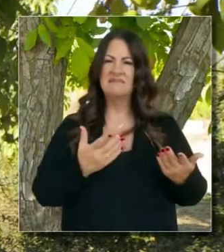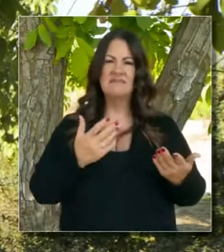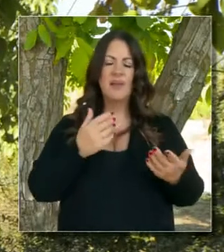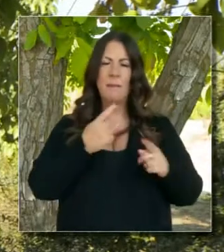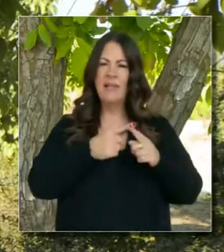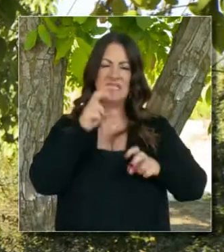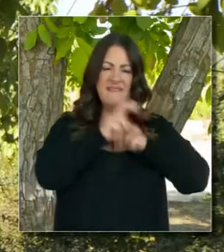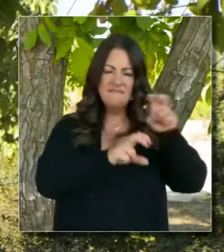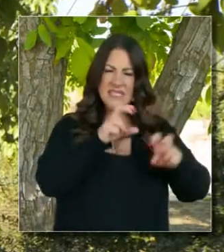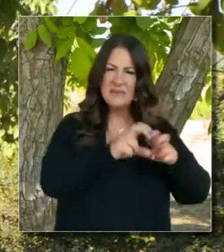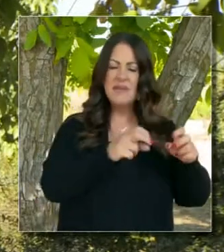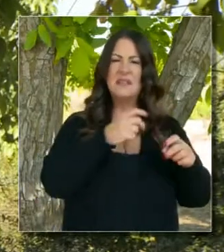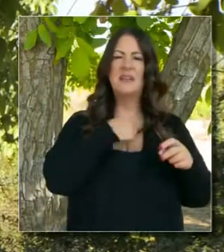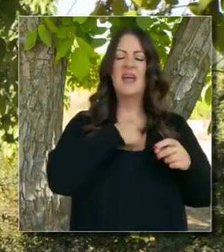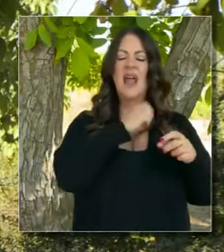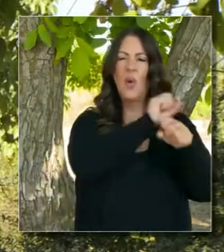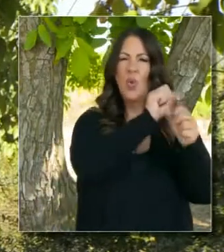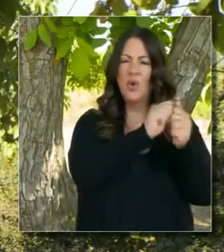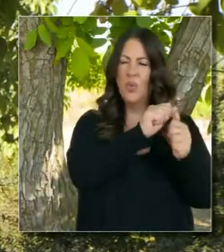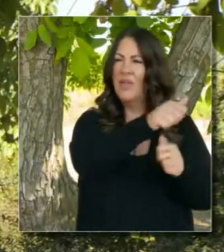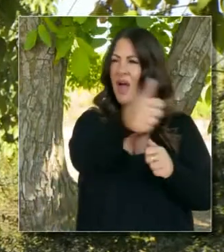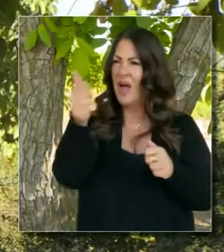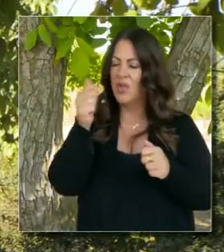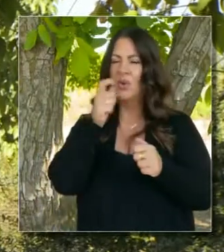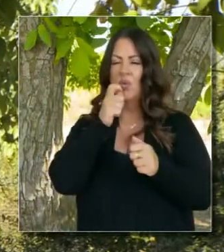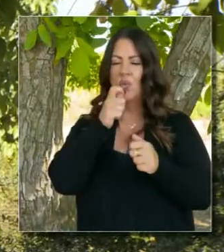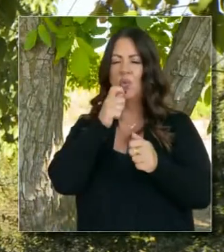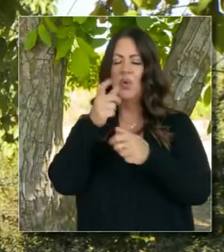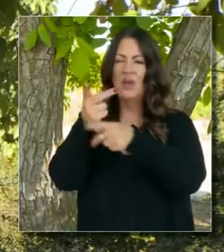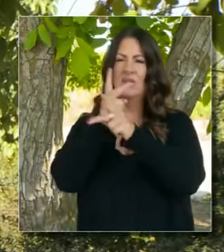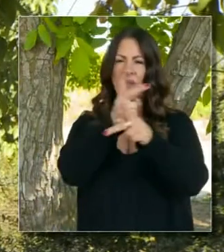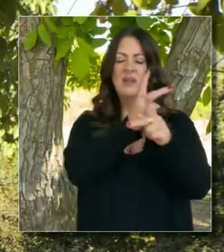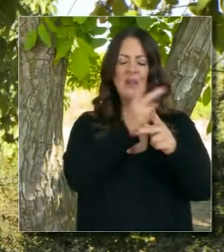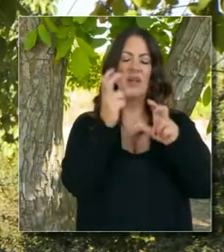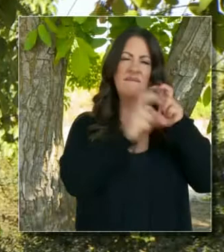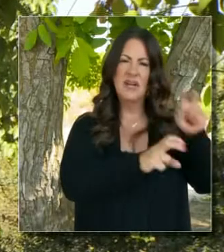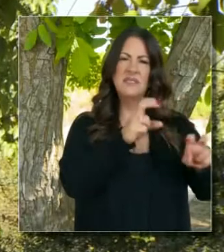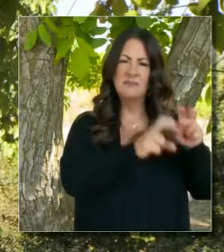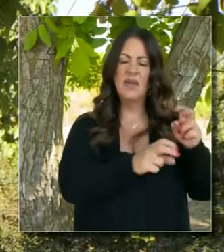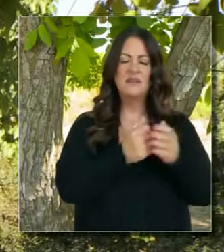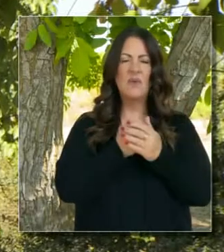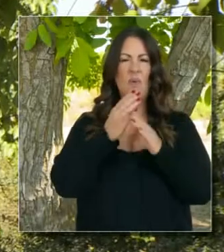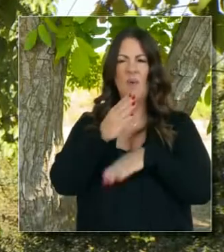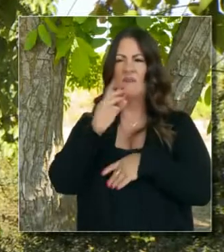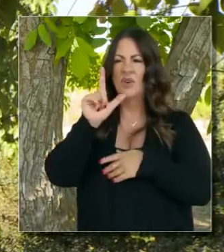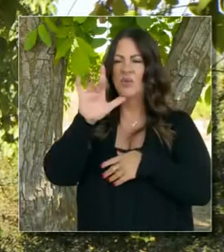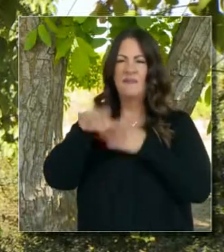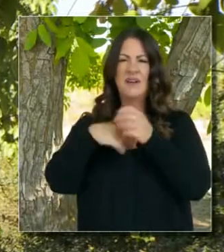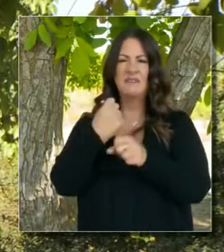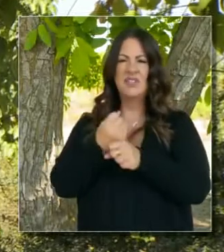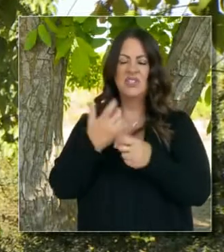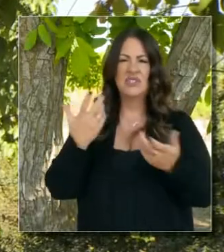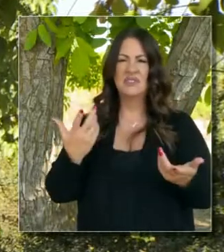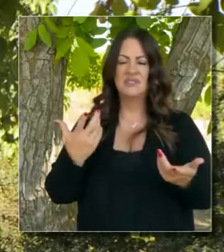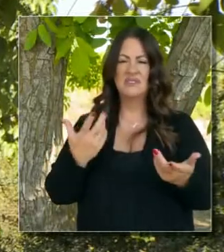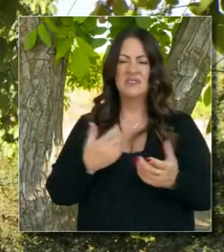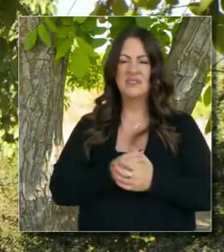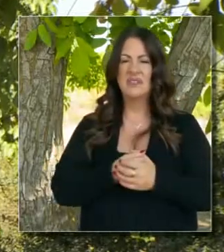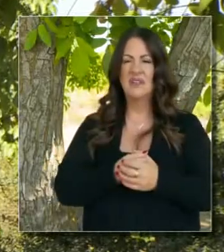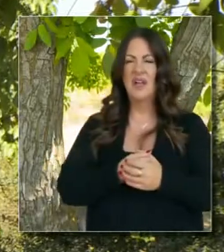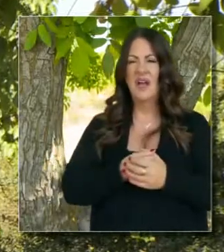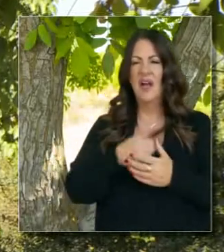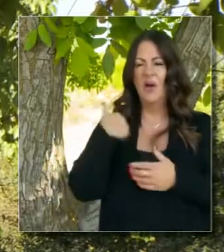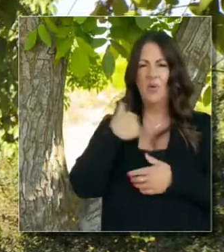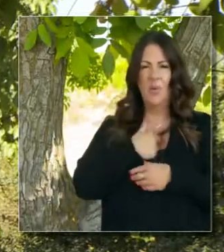Inversión de 7,500 dólares de unos a 13 inversionistas. Inicié ese negocio hace más de 25 años con un